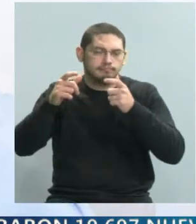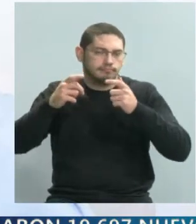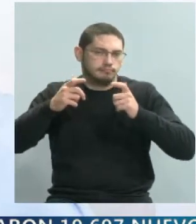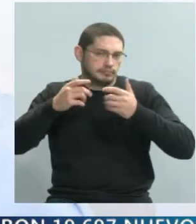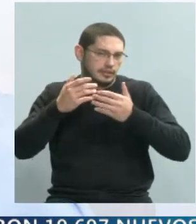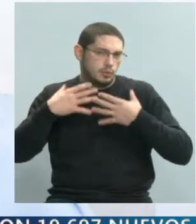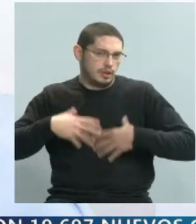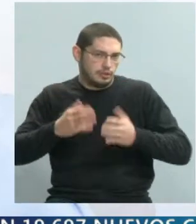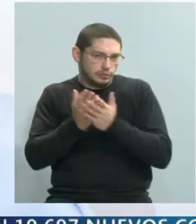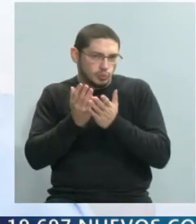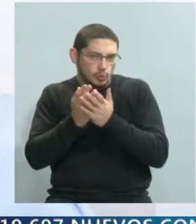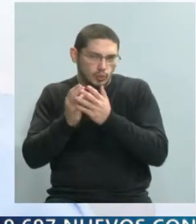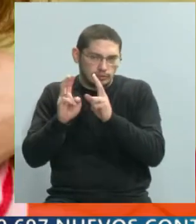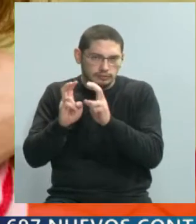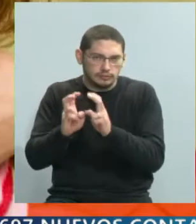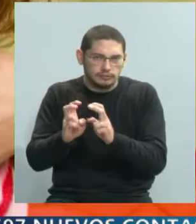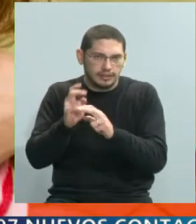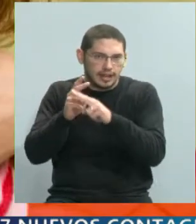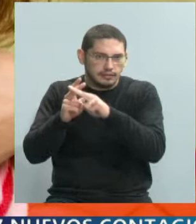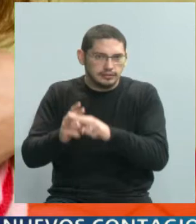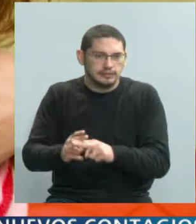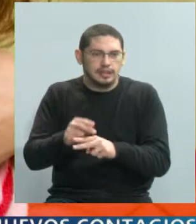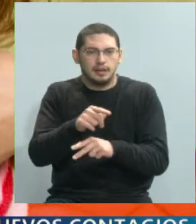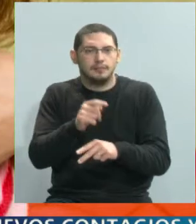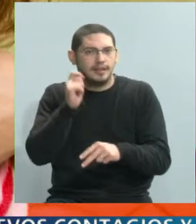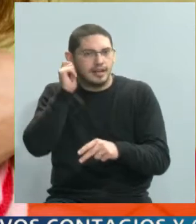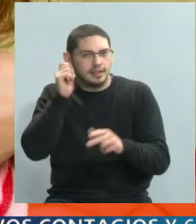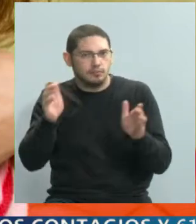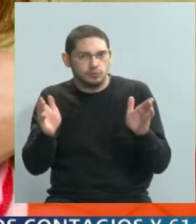debido a la corta edad de estos pequeños.